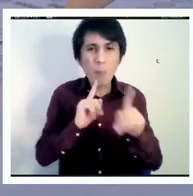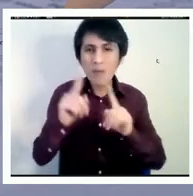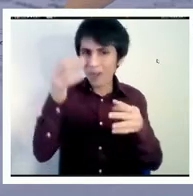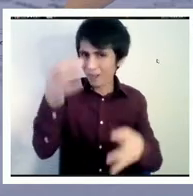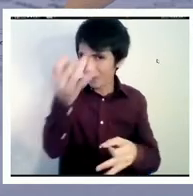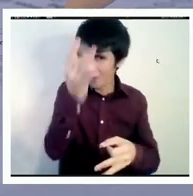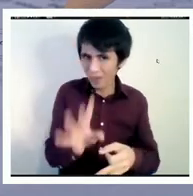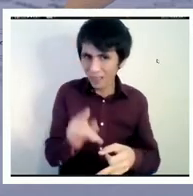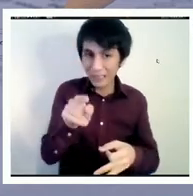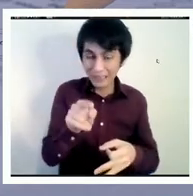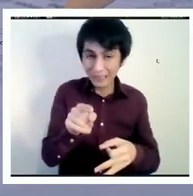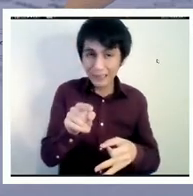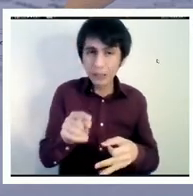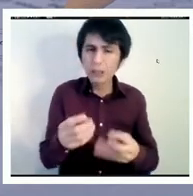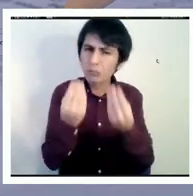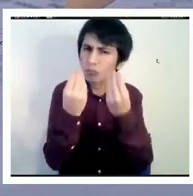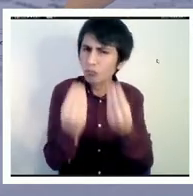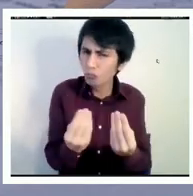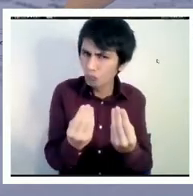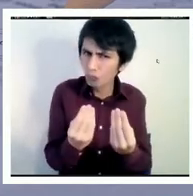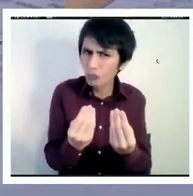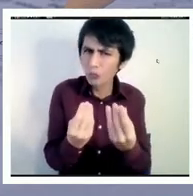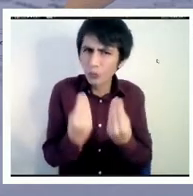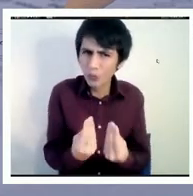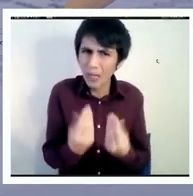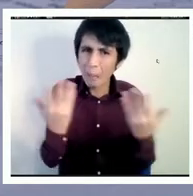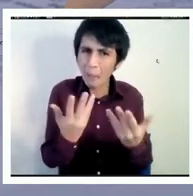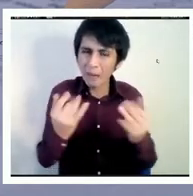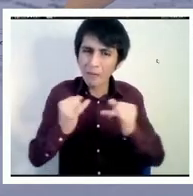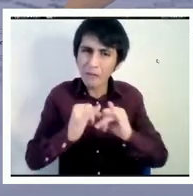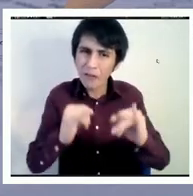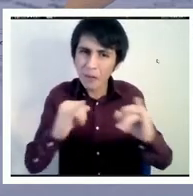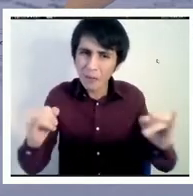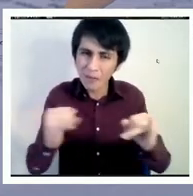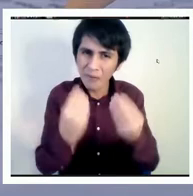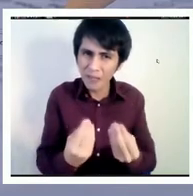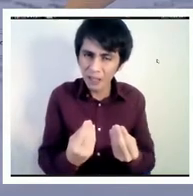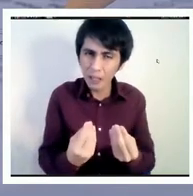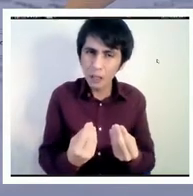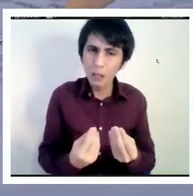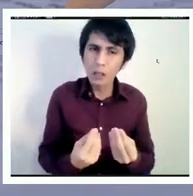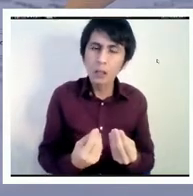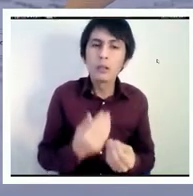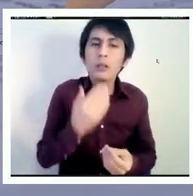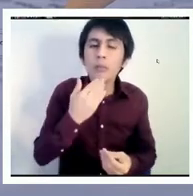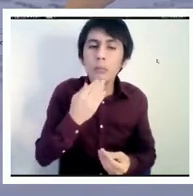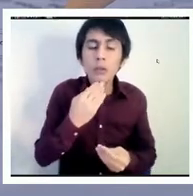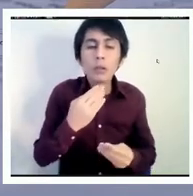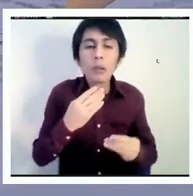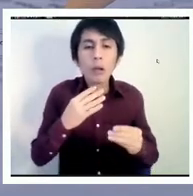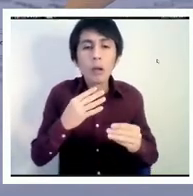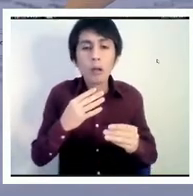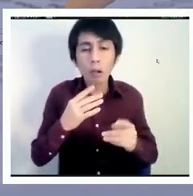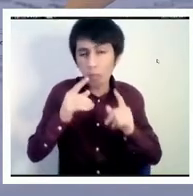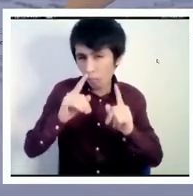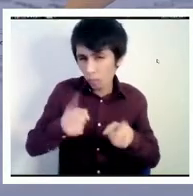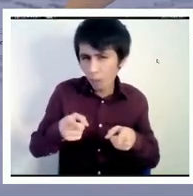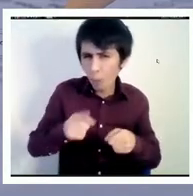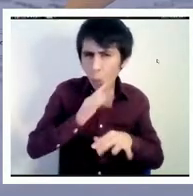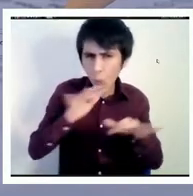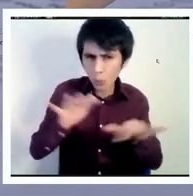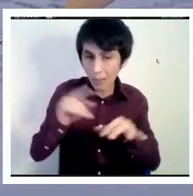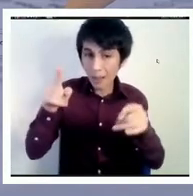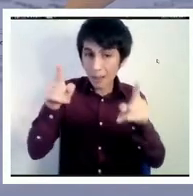distintos tipos de decisiones y también al utilizar deberíamos utilizar estas pruebas